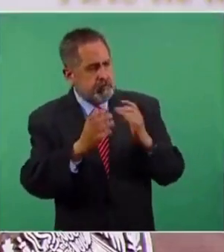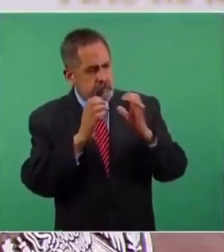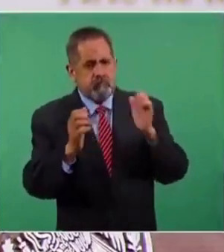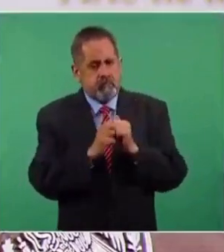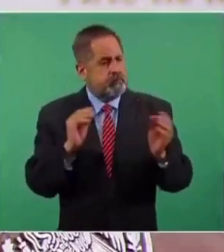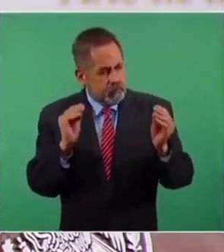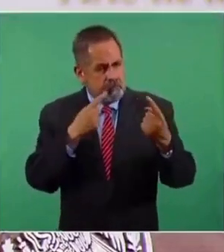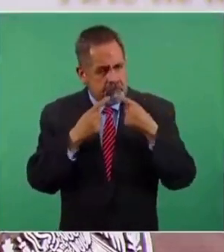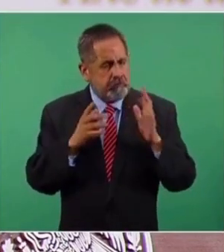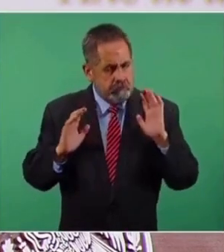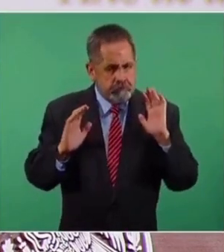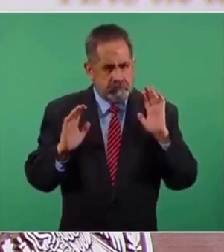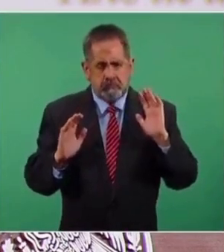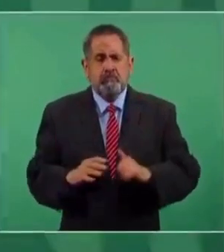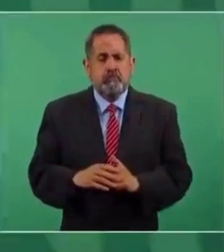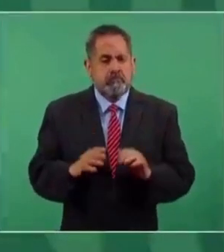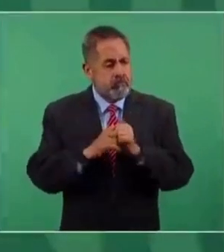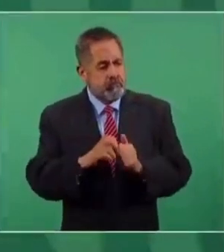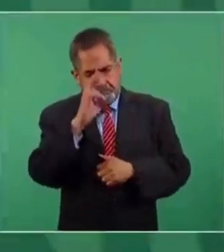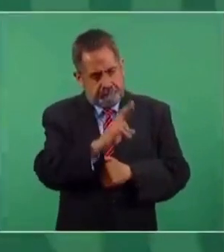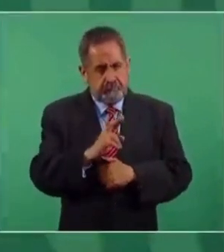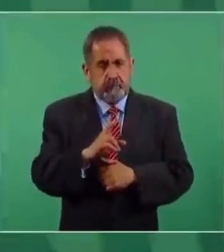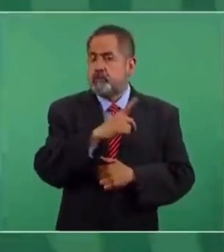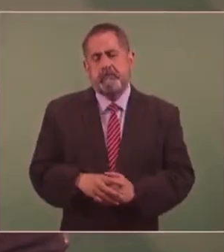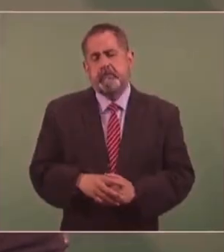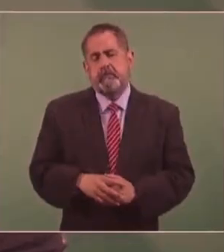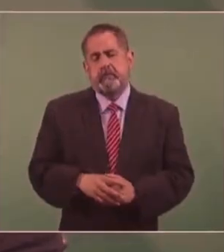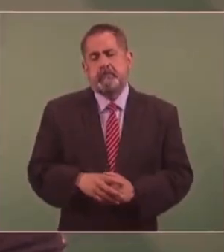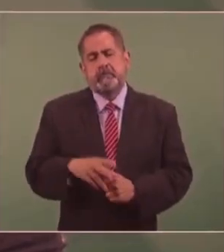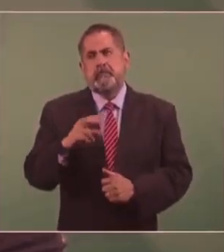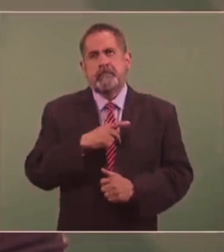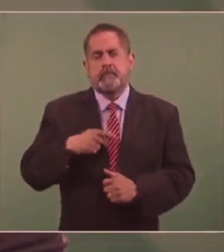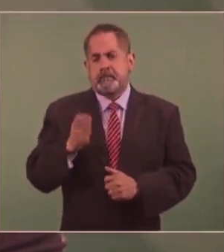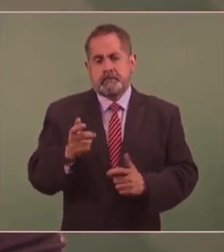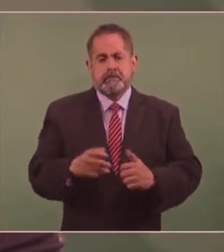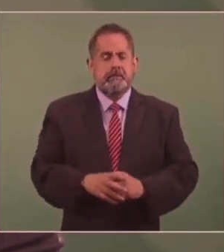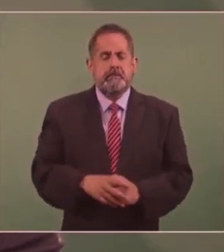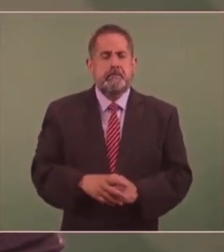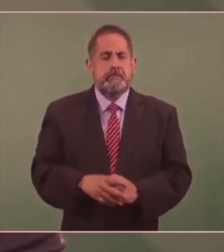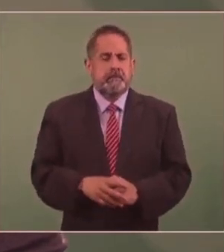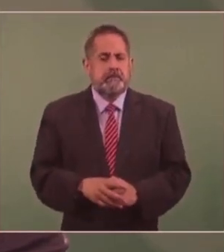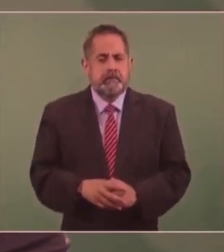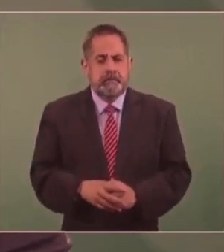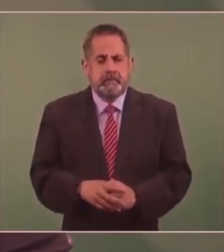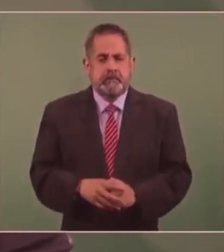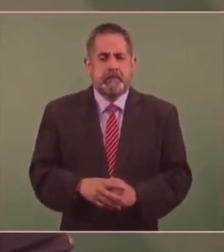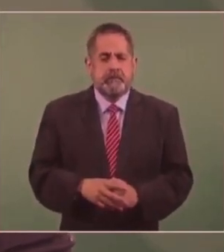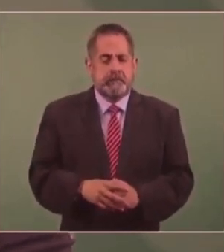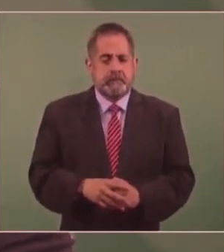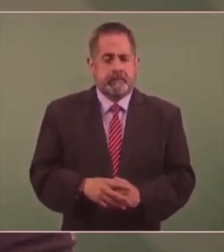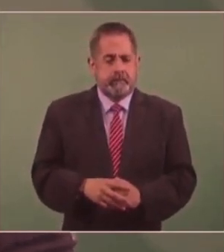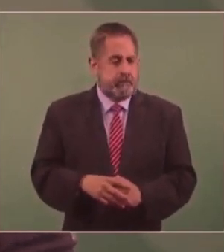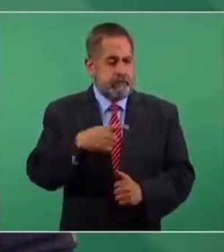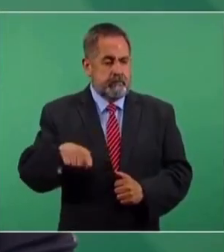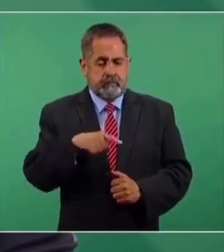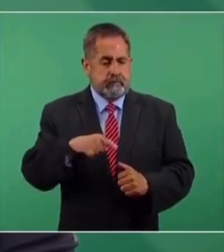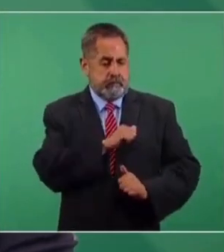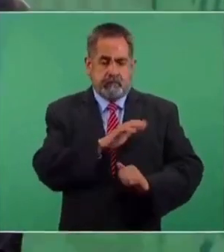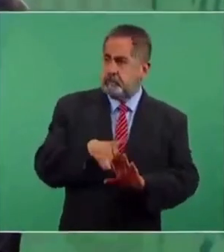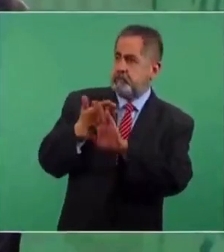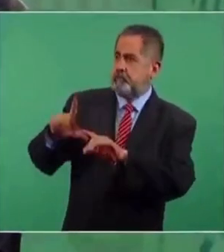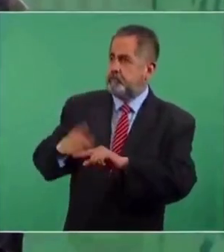diálogo, haya debate y que haya respeto y que no haya violencia. No haya golpes de Estado,